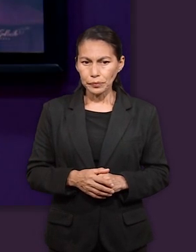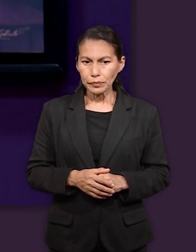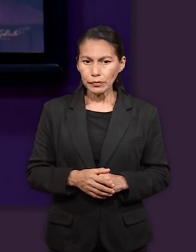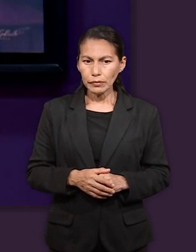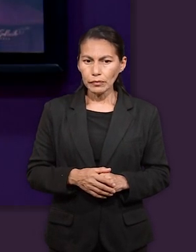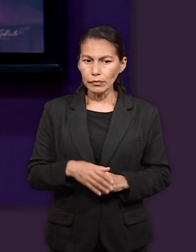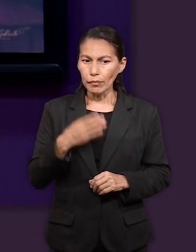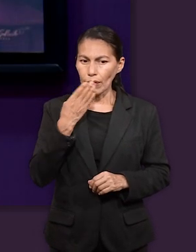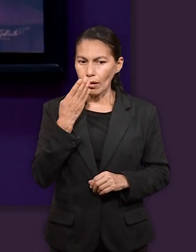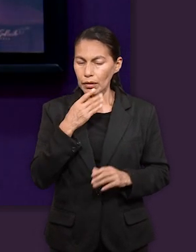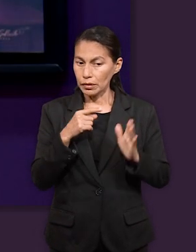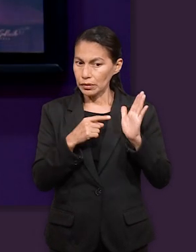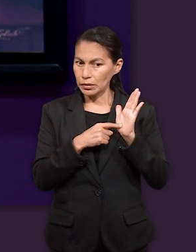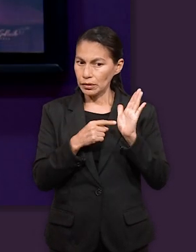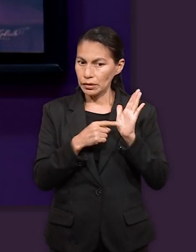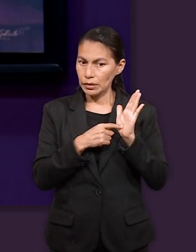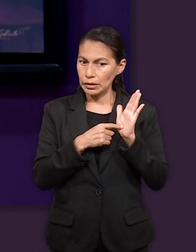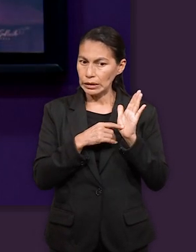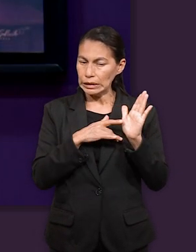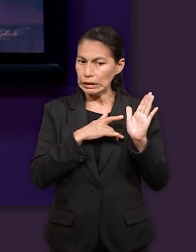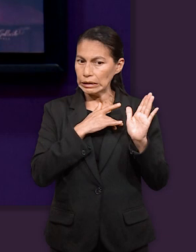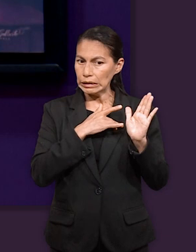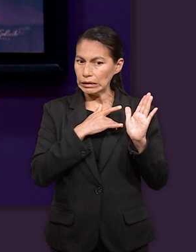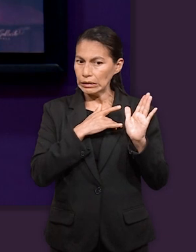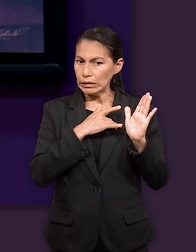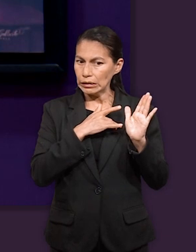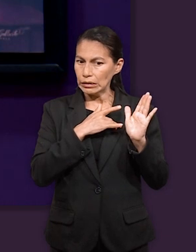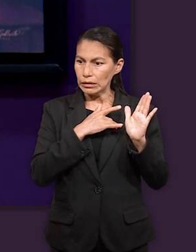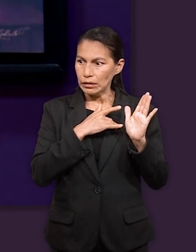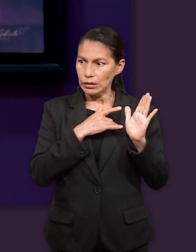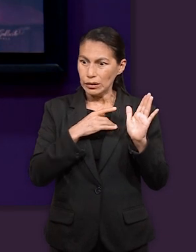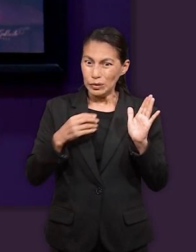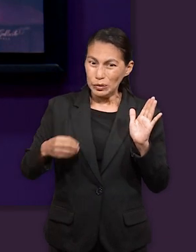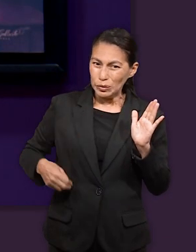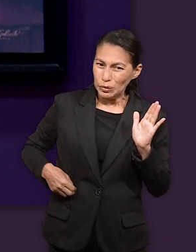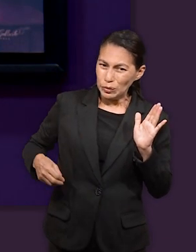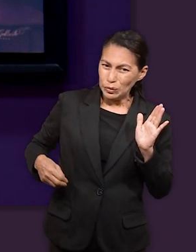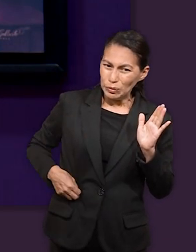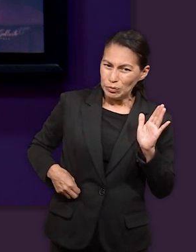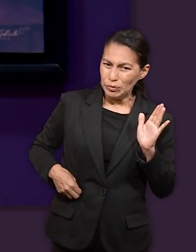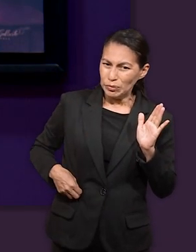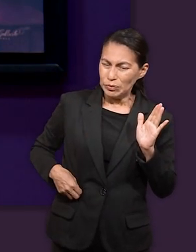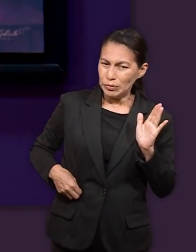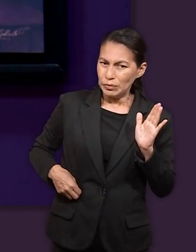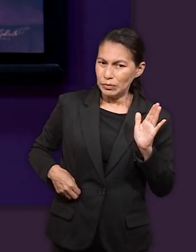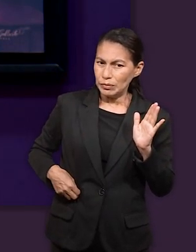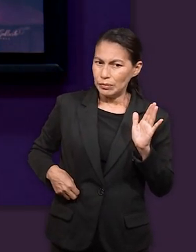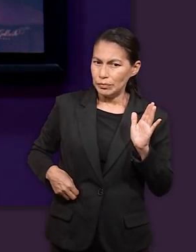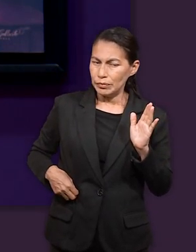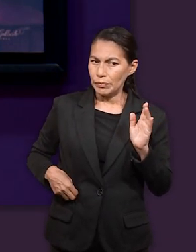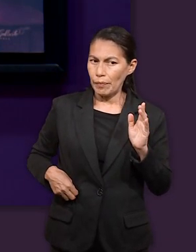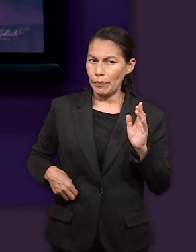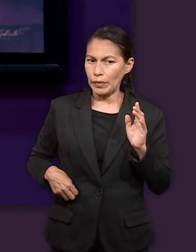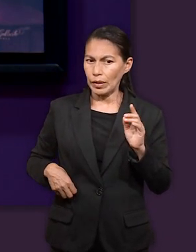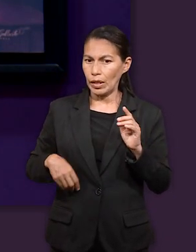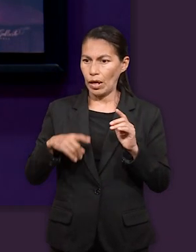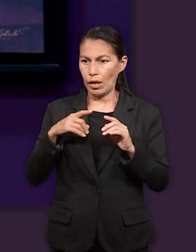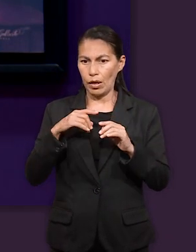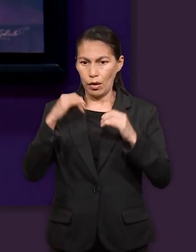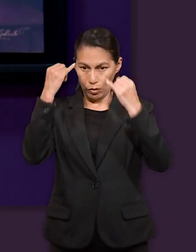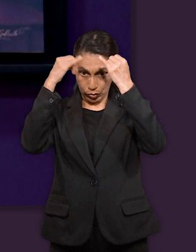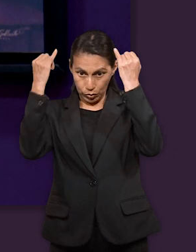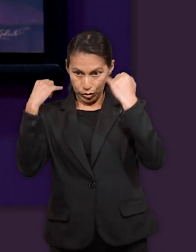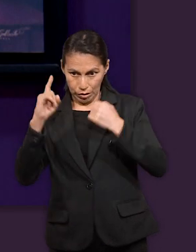un sentimiento de remordimiento ¿verdad? porque incluso cuando José se encuentra con sus